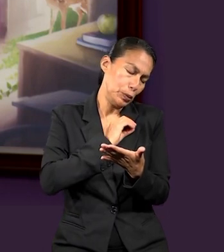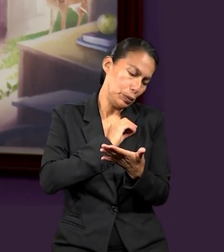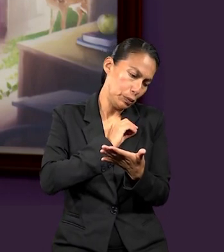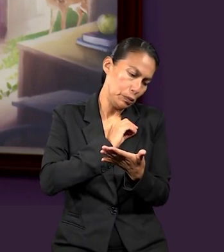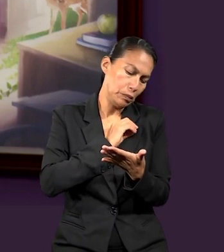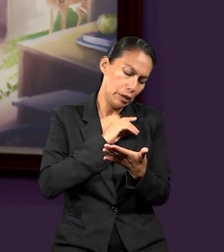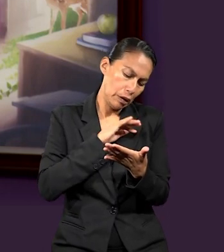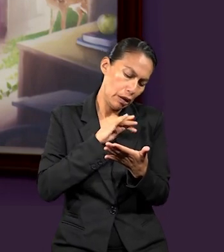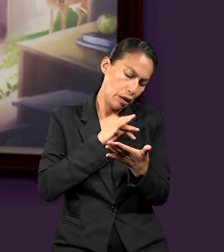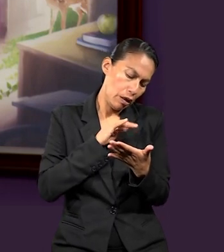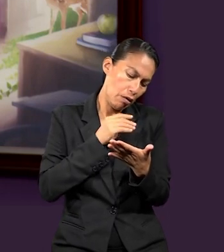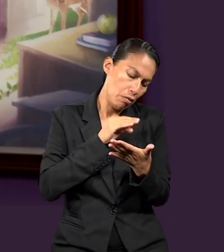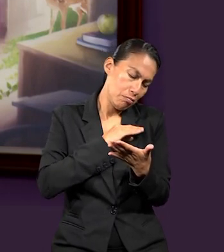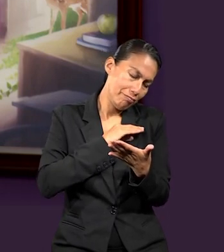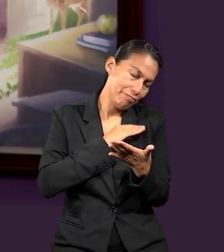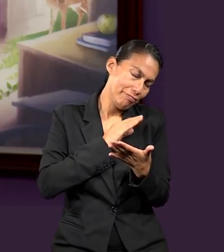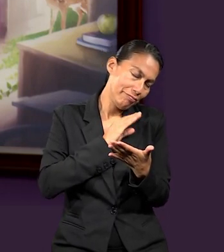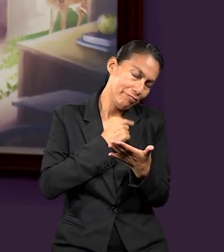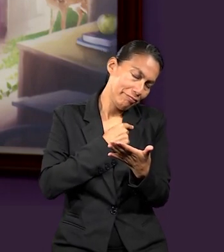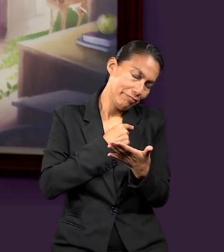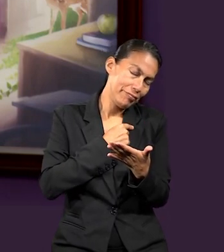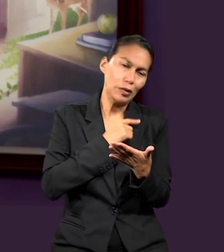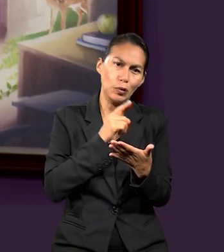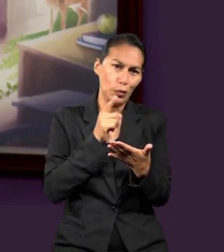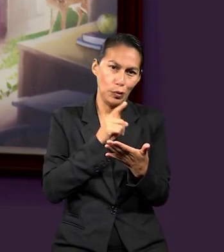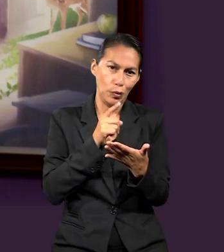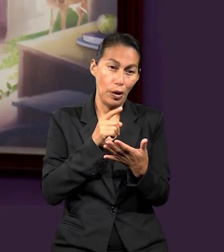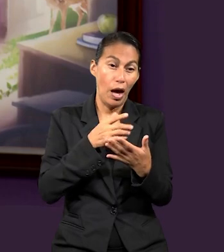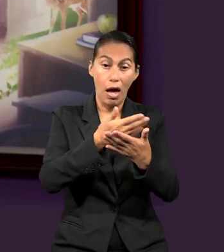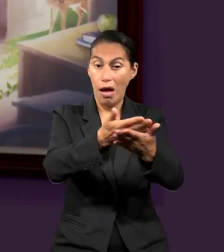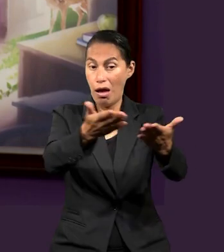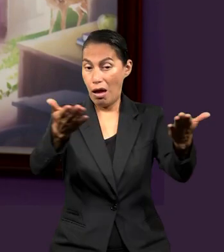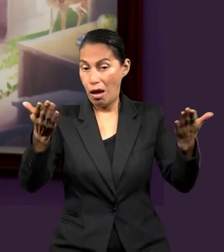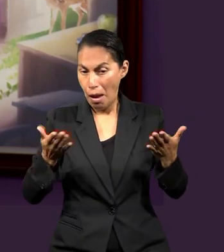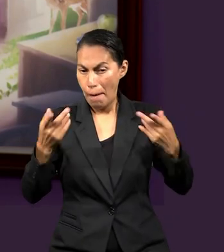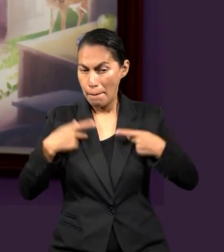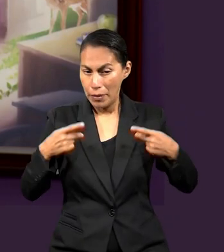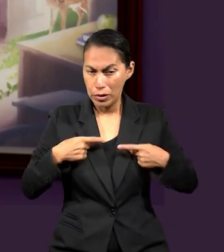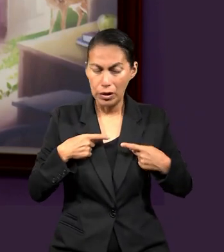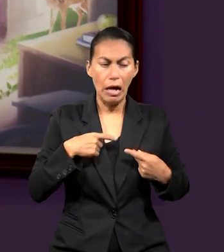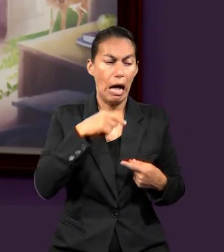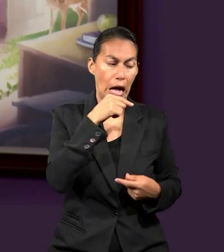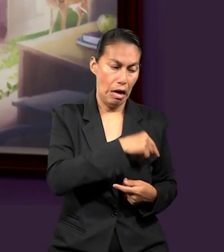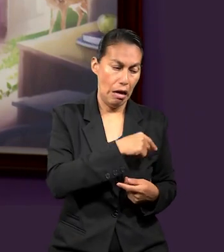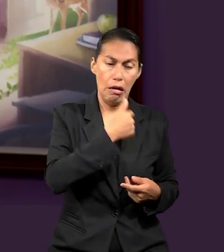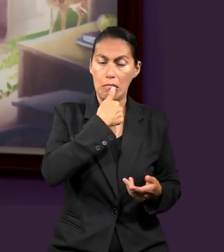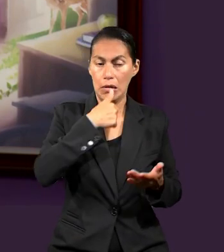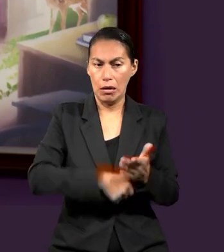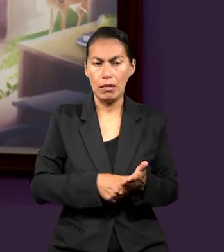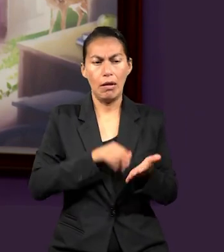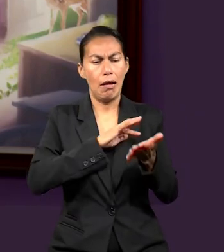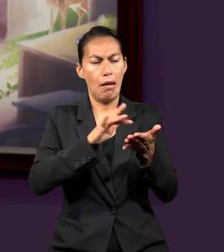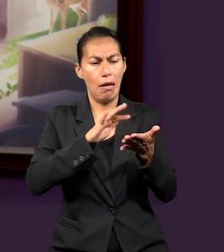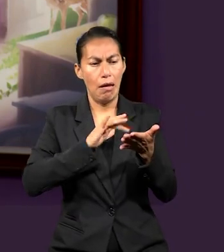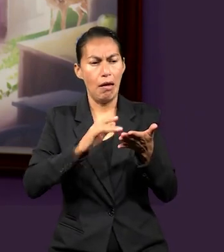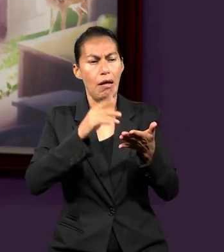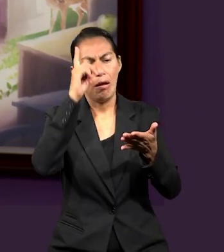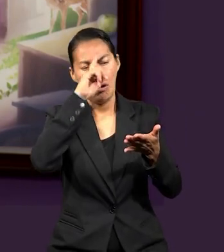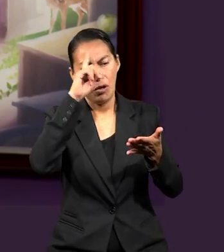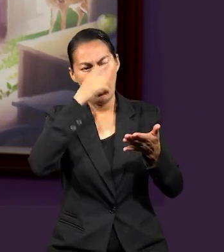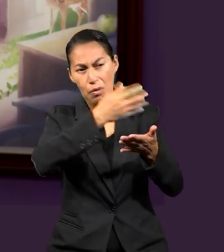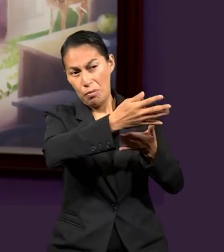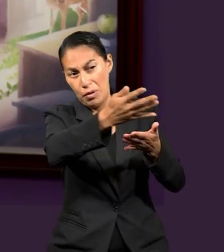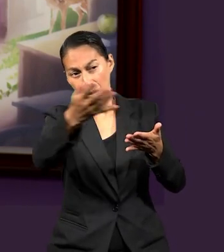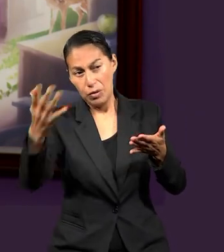y yo lo leo en silencio, sino que se trataba de tener esos pequeños espacios de congregación. Y entonces uno de ellos, bueno, eran los